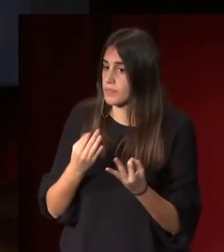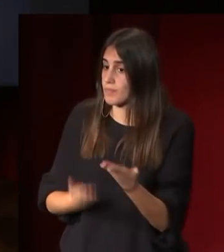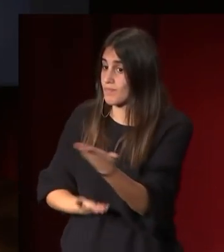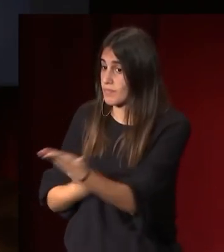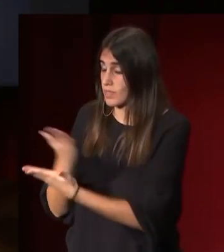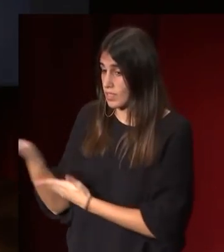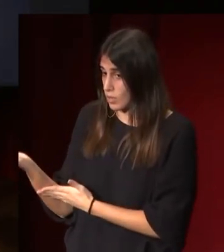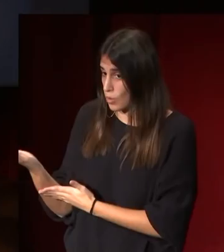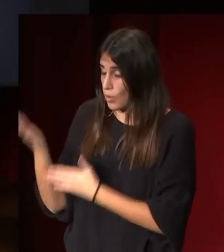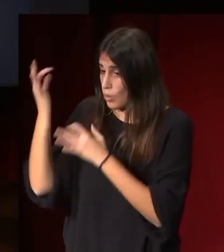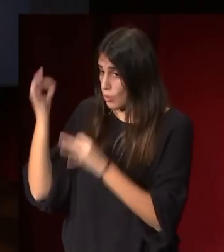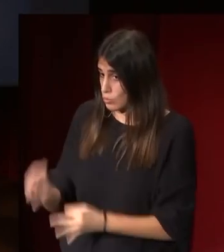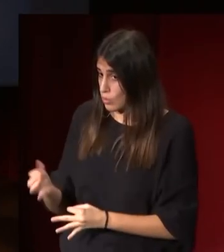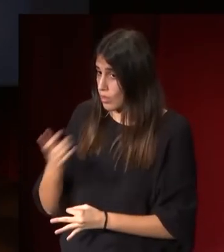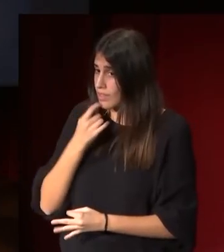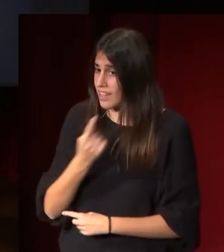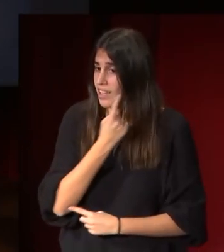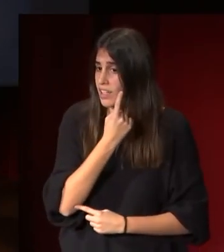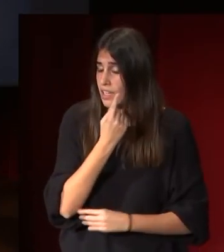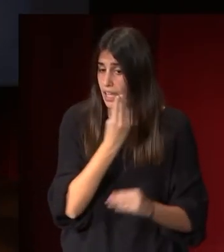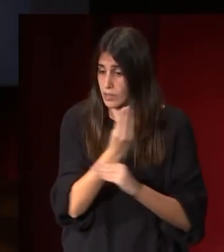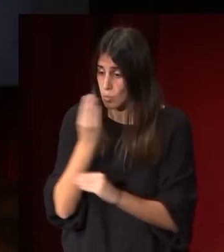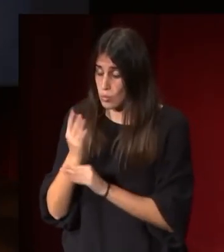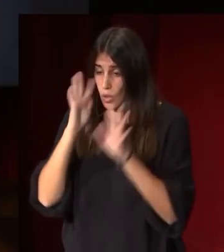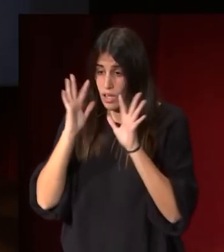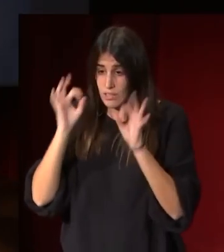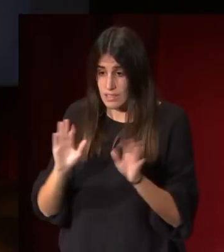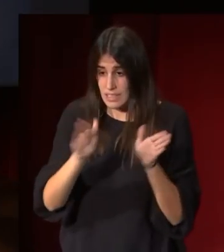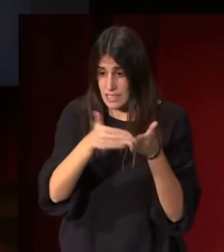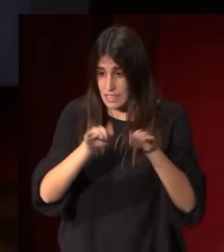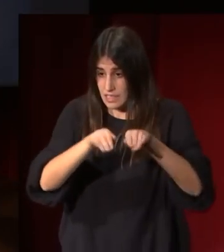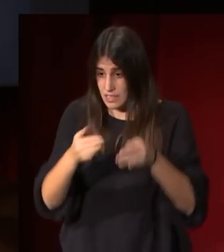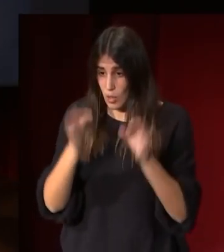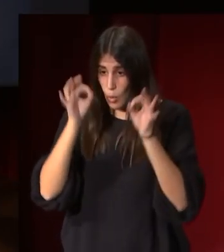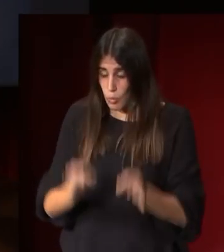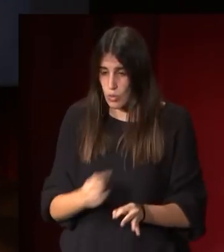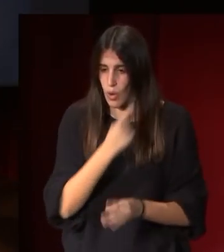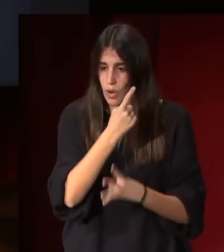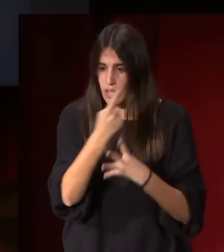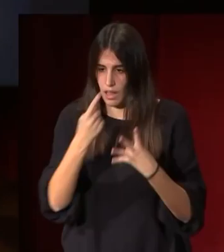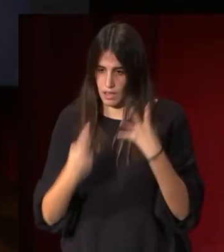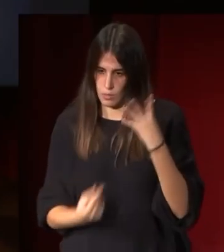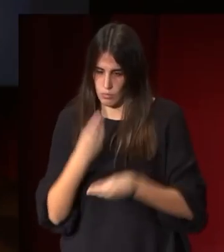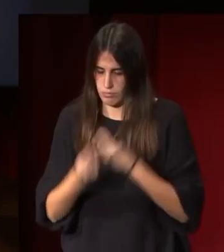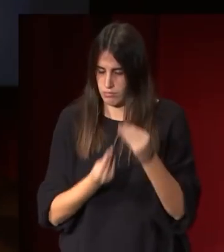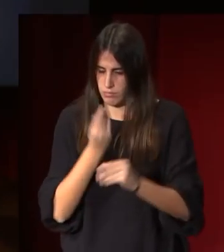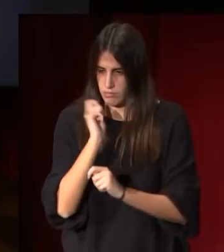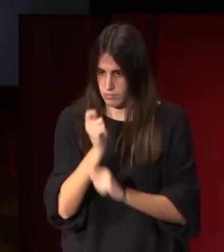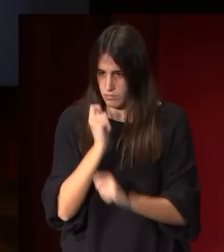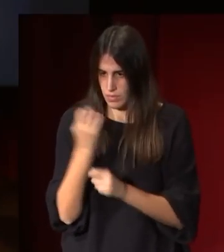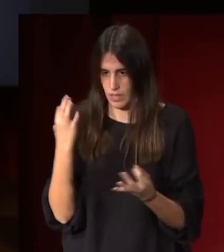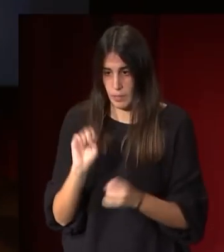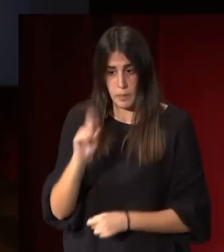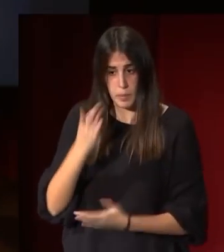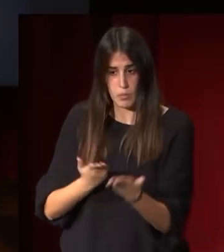encargo de que cada una de las esculturas que van a ir a las hornacinas las haga uno de estos pensionados. Primero le